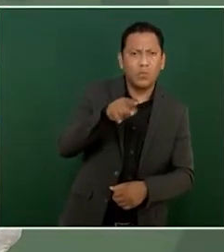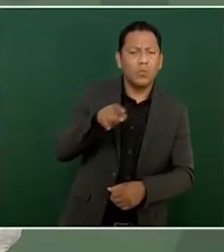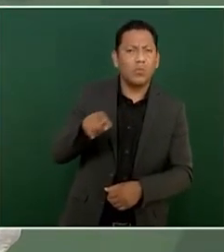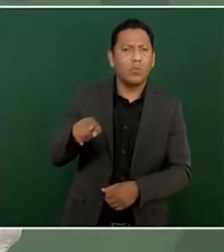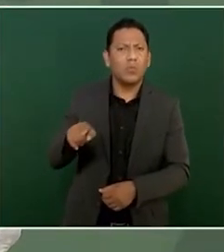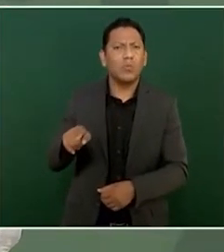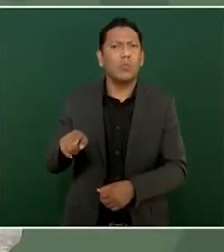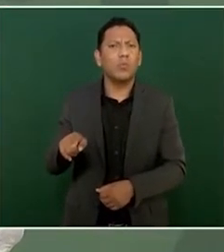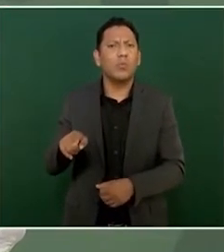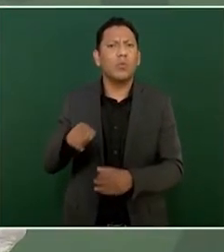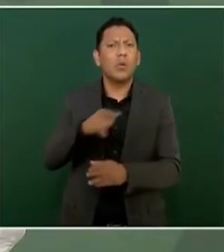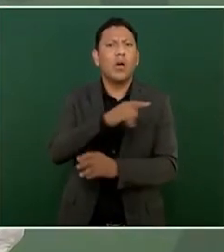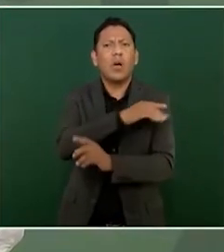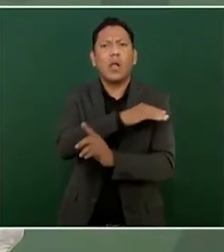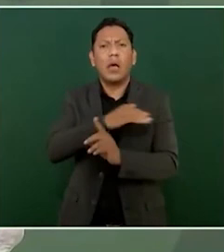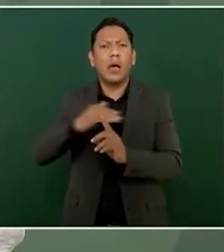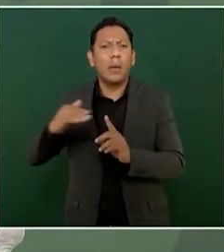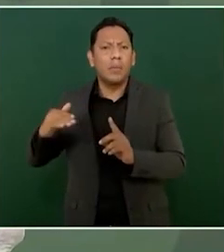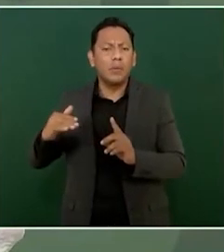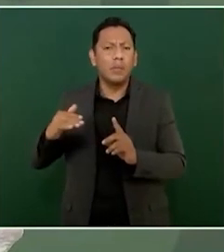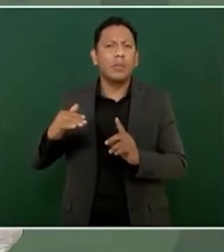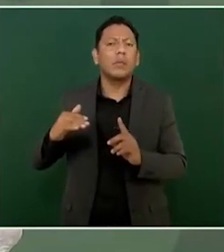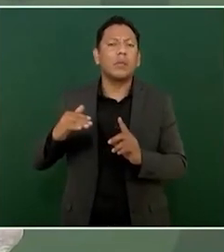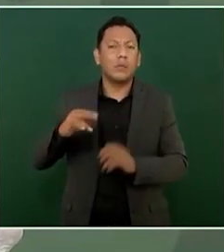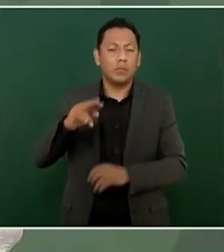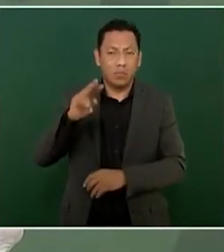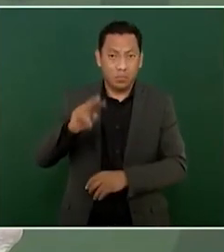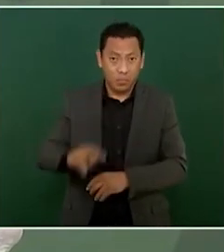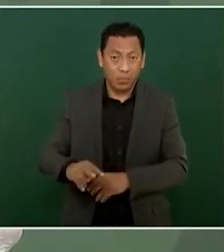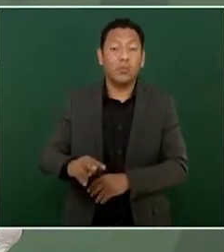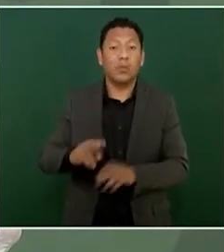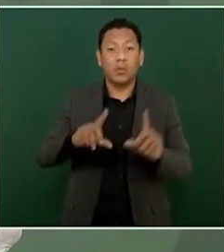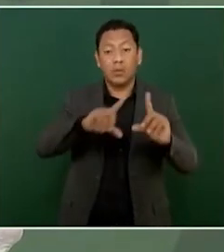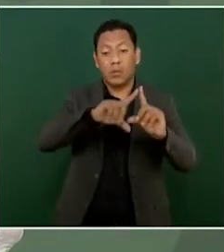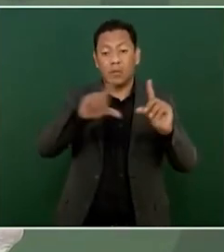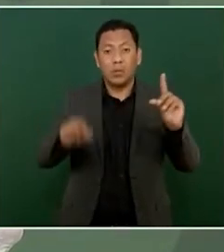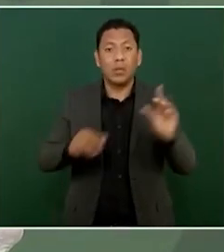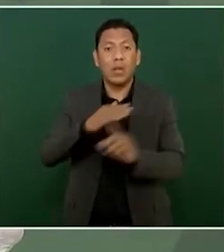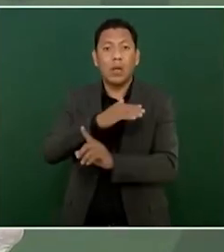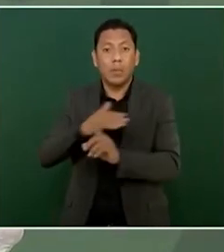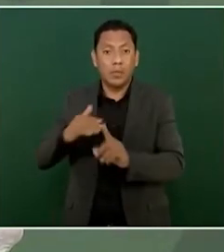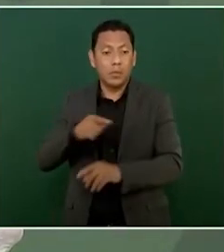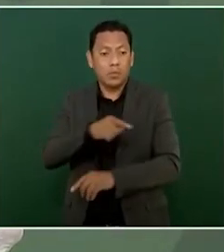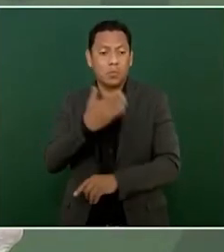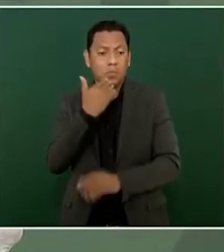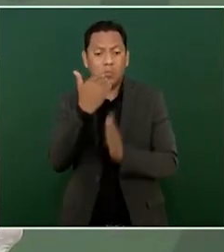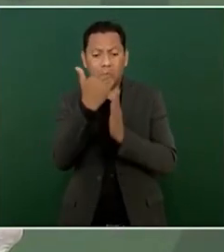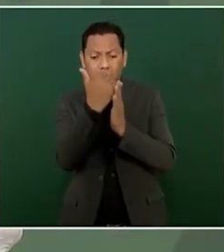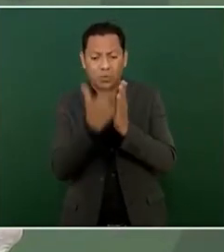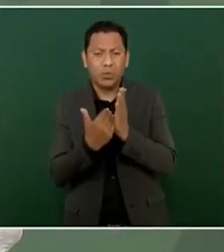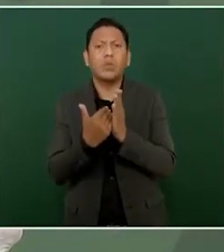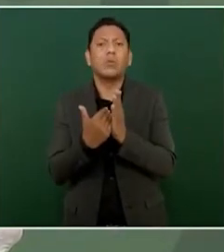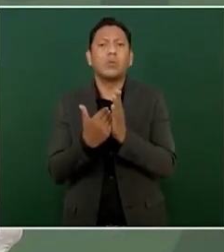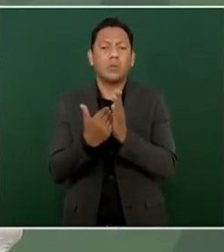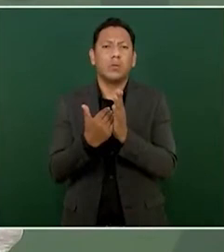la mitad cuando menos de los estados del país.